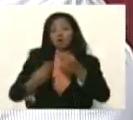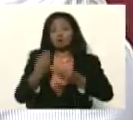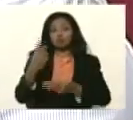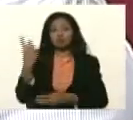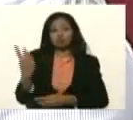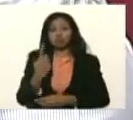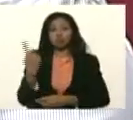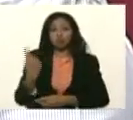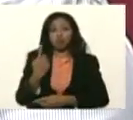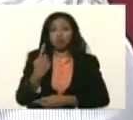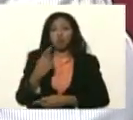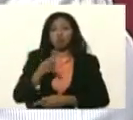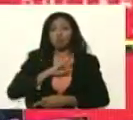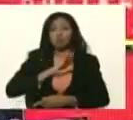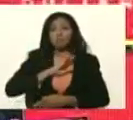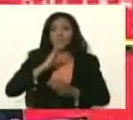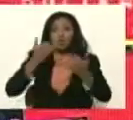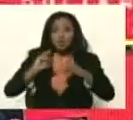lo ha hecho es su hijo